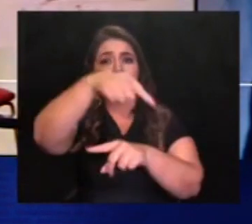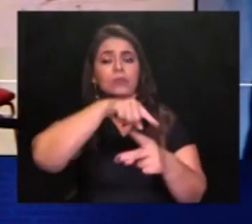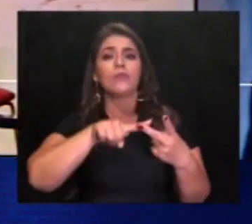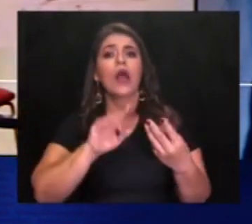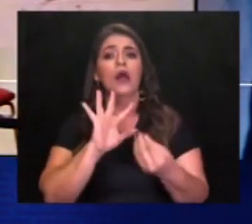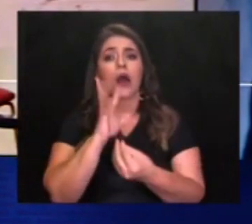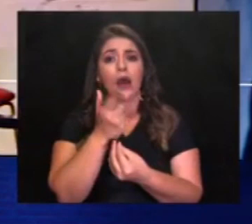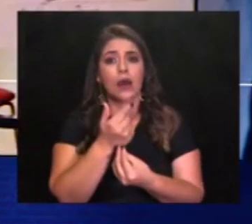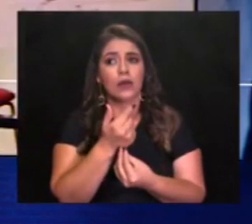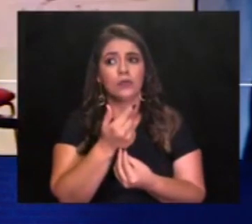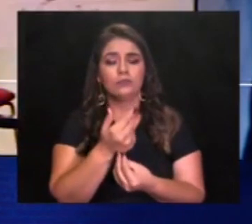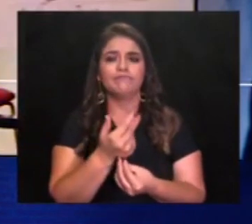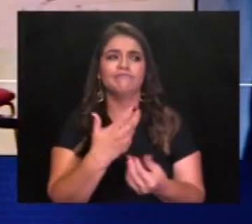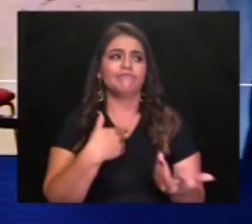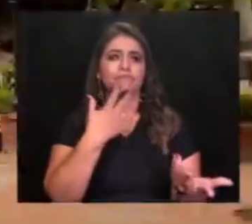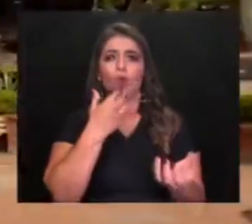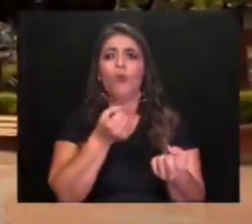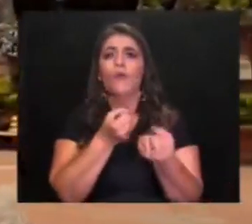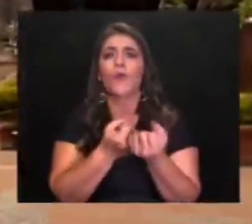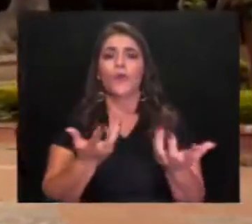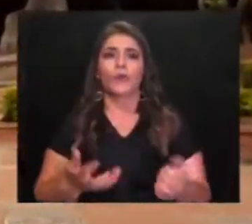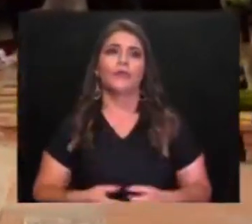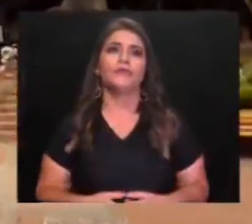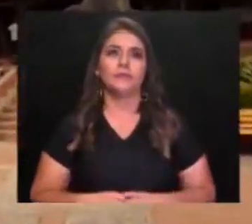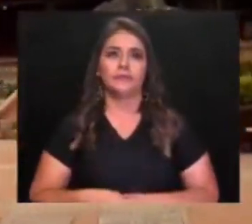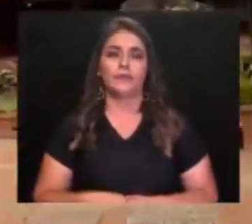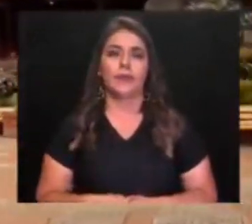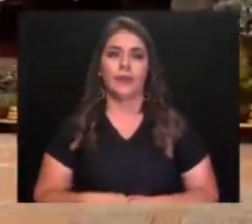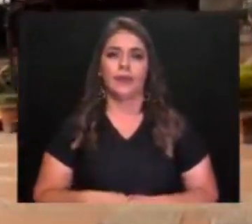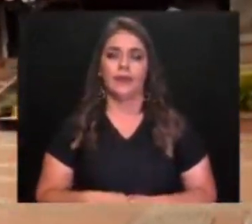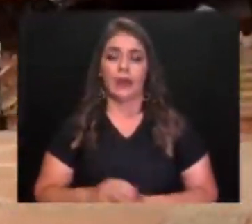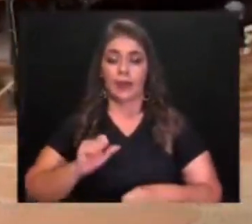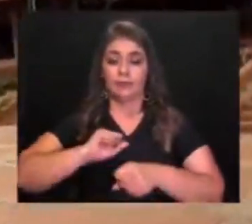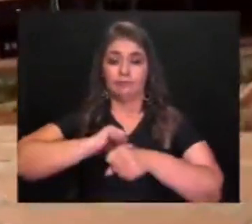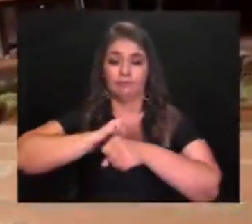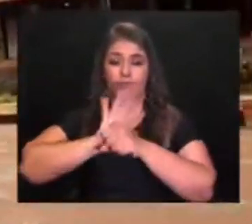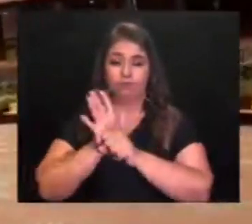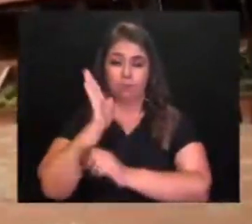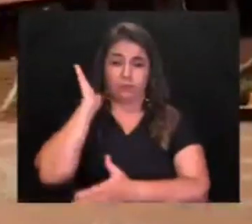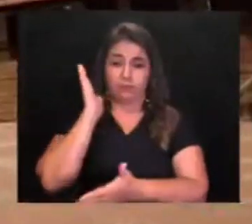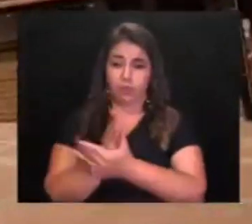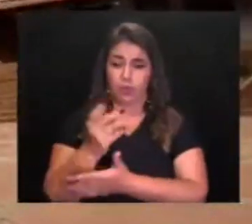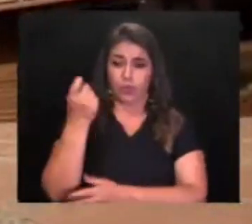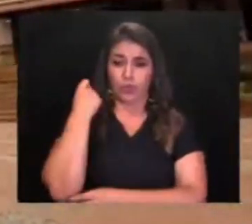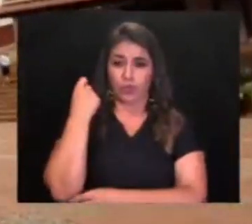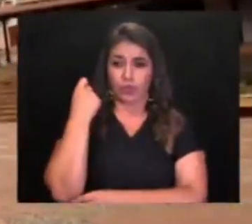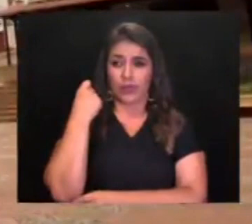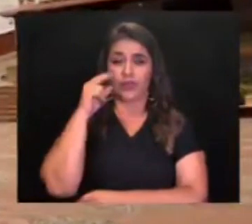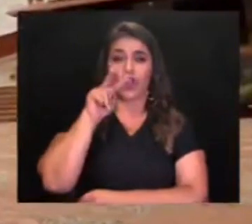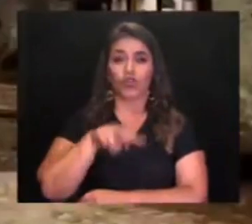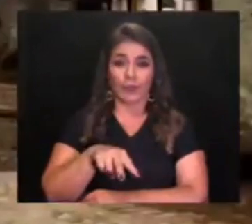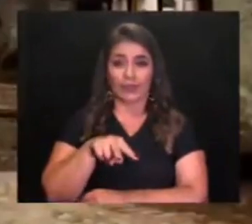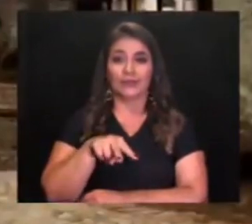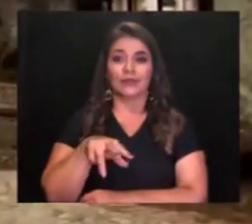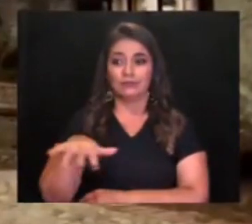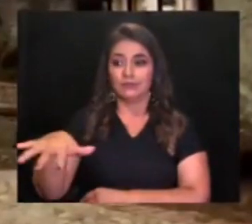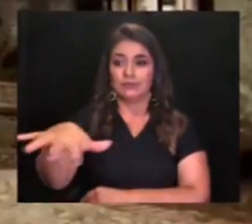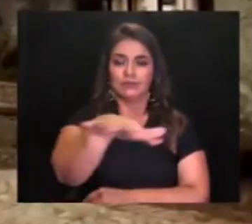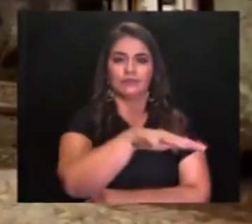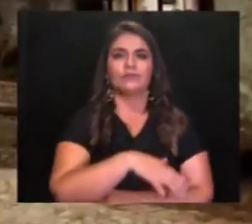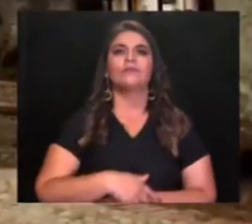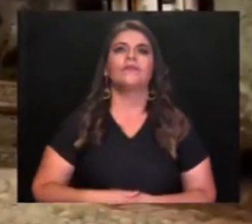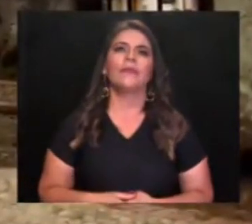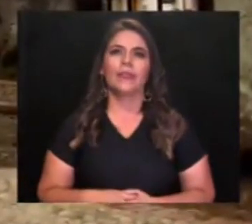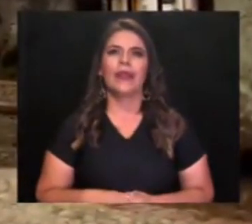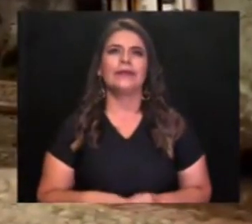han pasado muy bien durante el confinamiento. Con la pandemia del coronavirus decretada hace ya casi dos meses en el país, uno